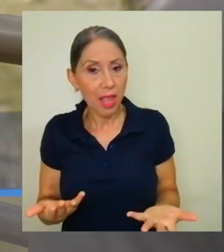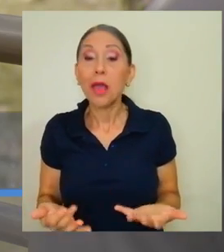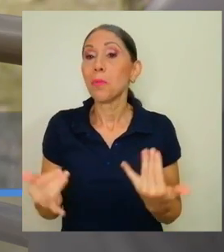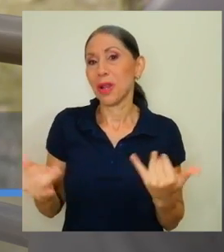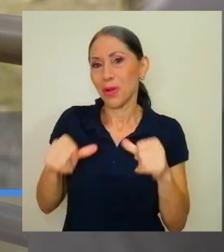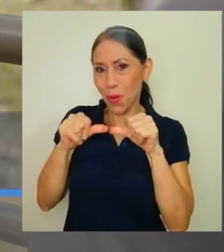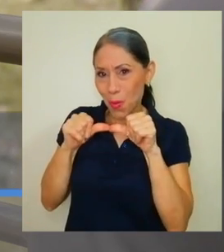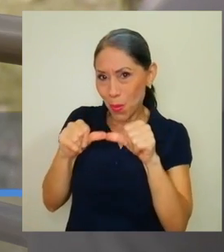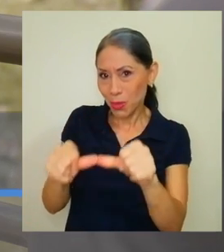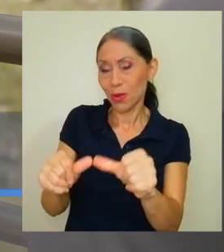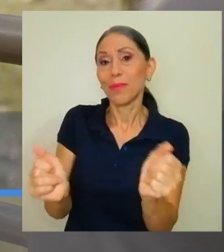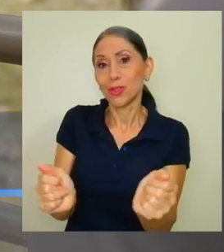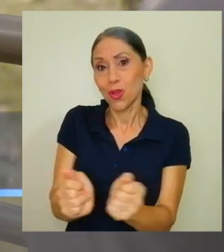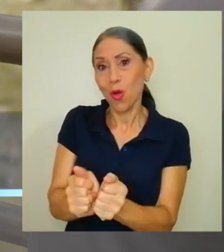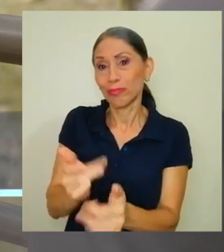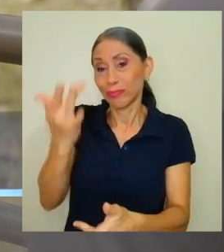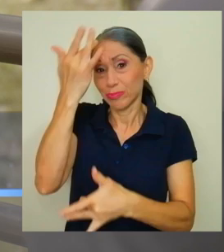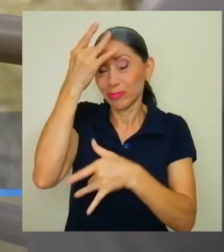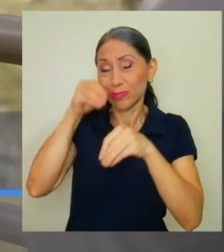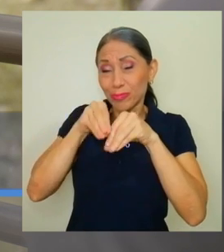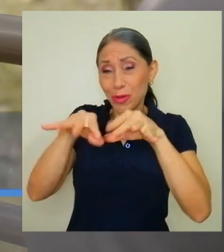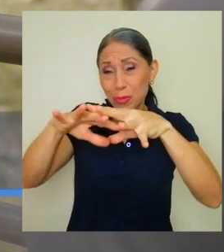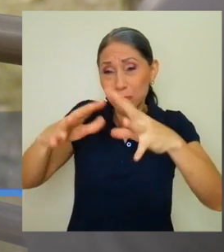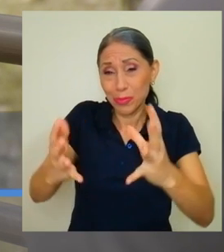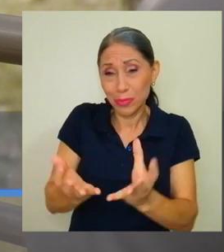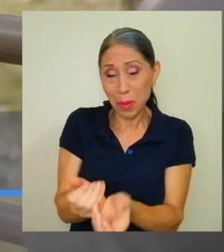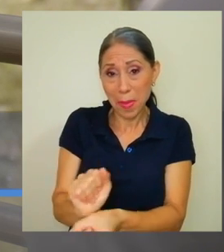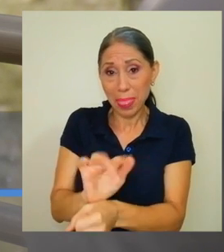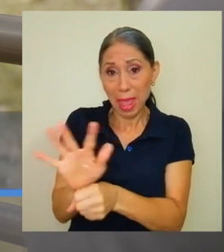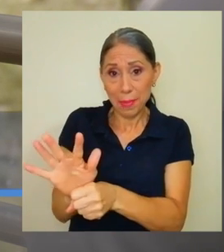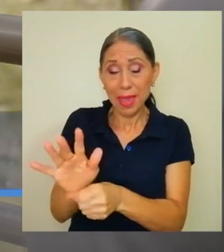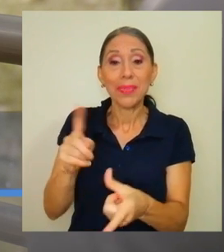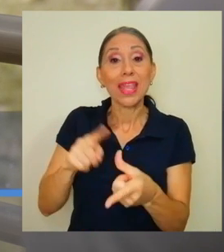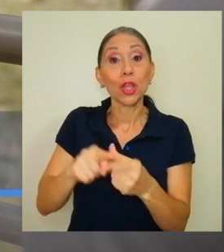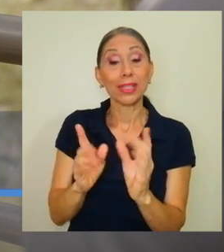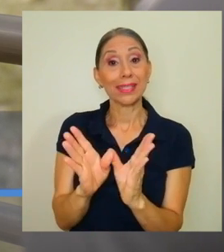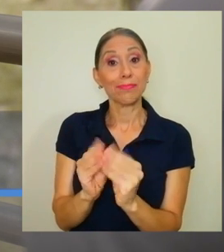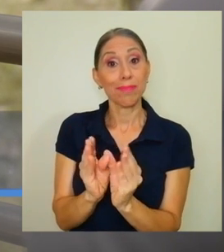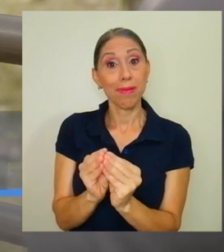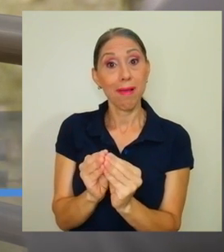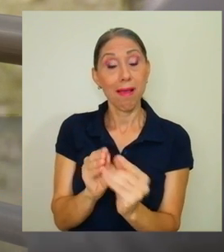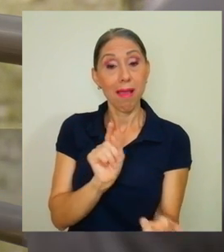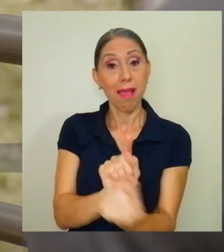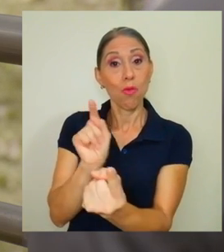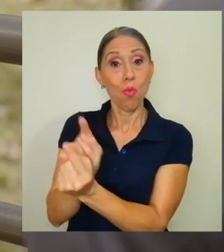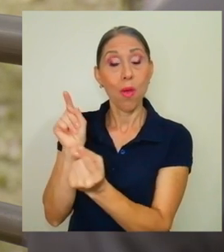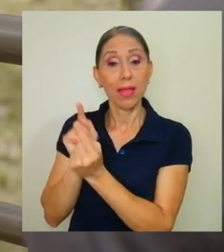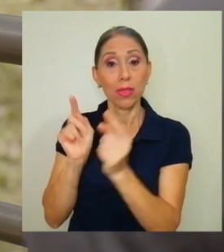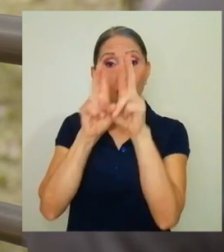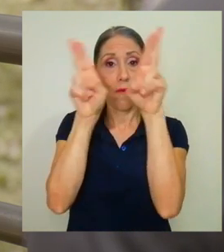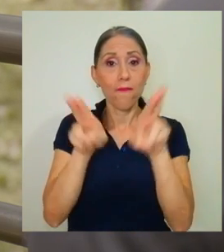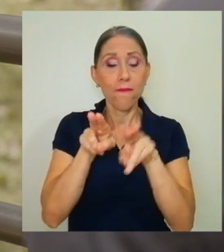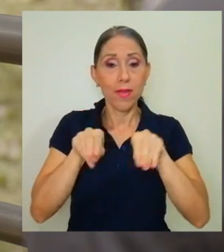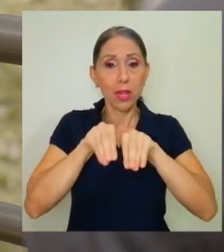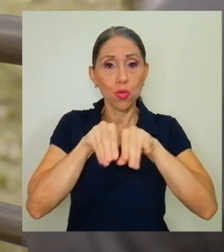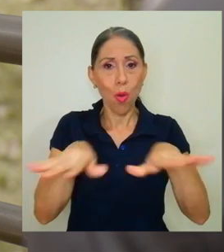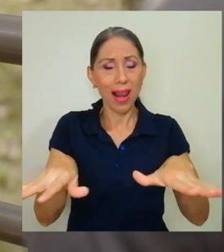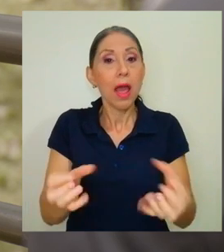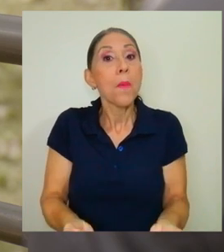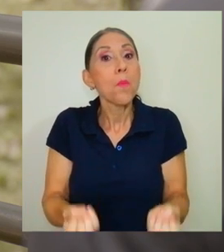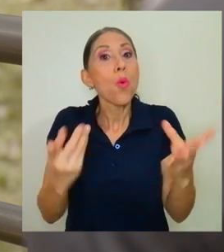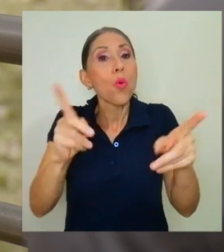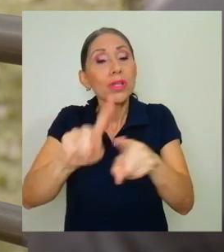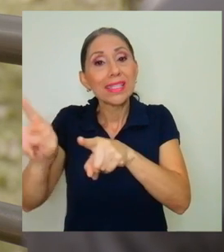Como seguimos en pandemia, el encuentro es virtual. Hay una importante cantidad de